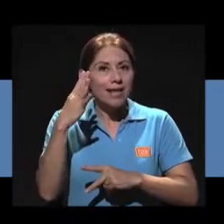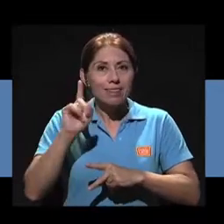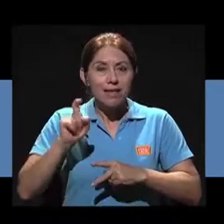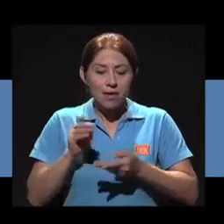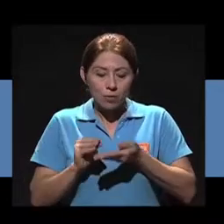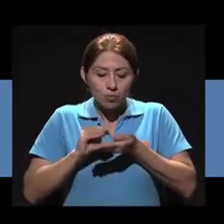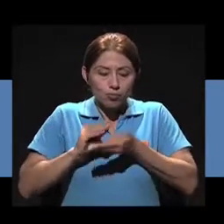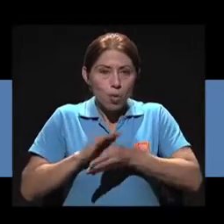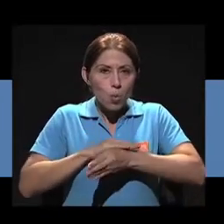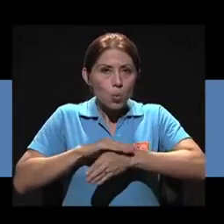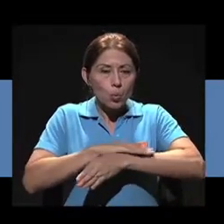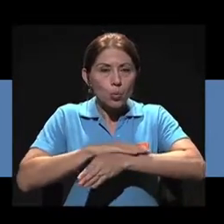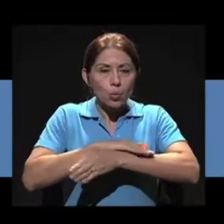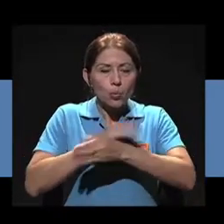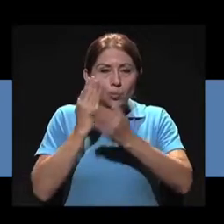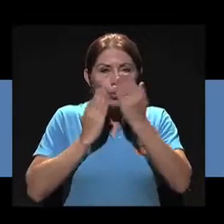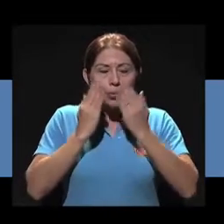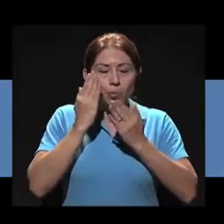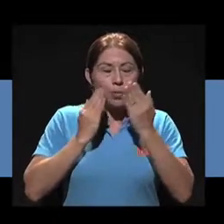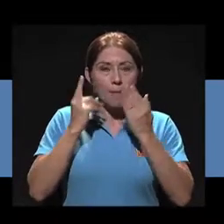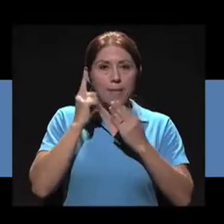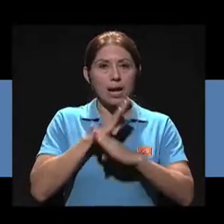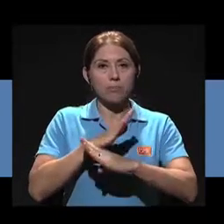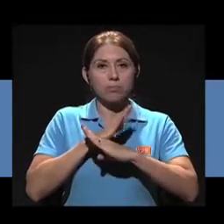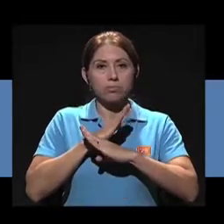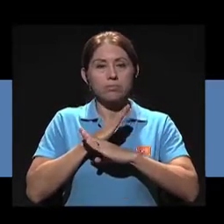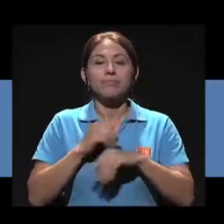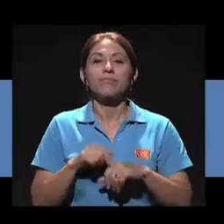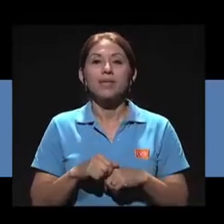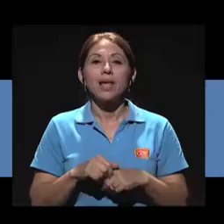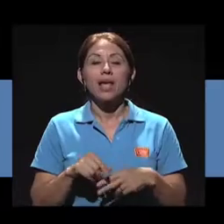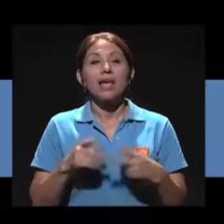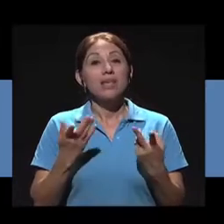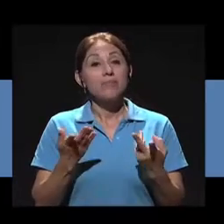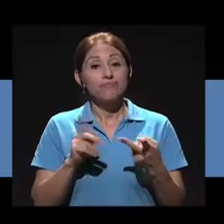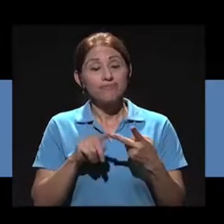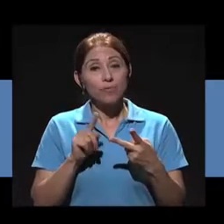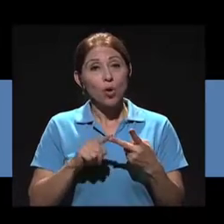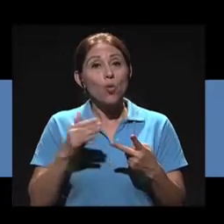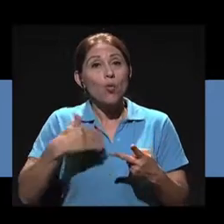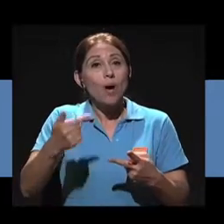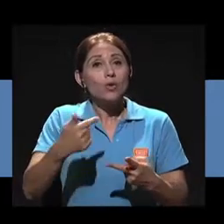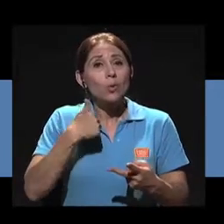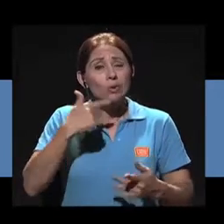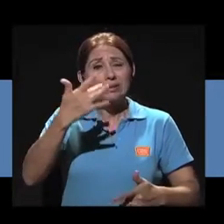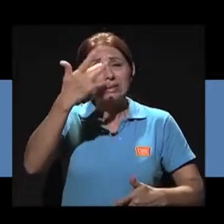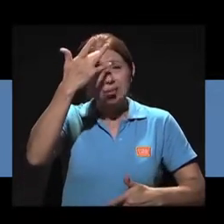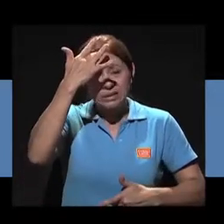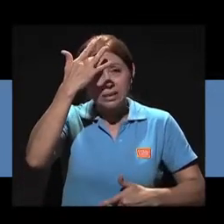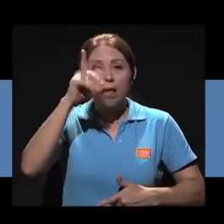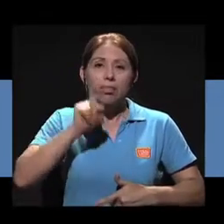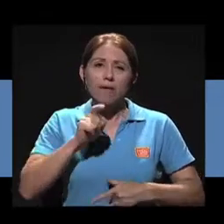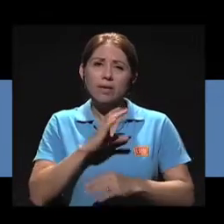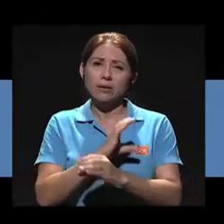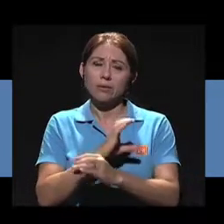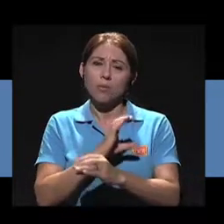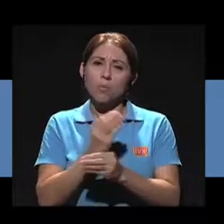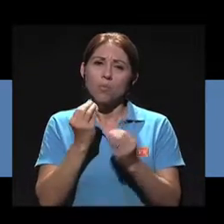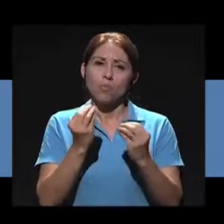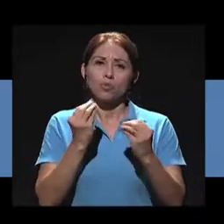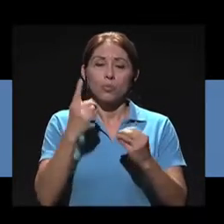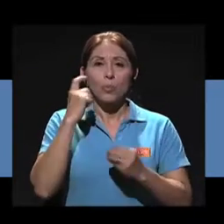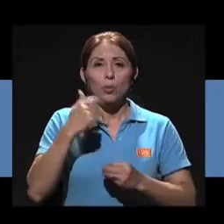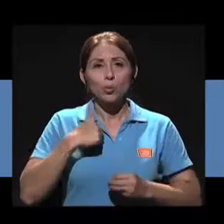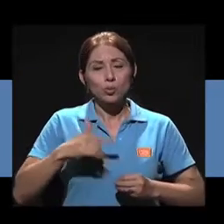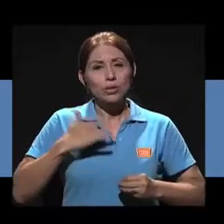luz en la piel. Y lo otro es cuando uno está con la enfermedad, si es un día de muchos cuidados, porque es un día que uno se